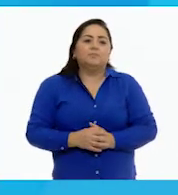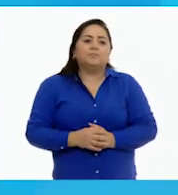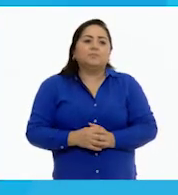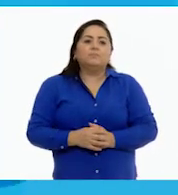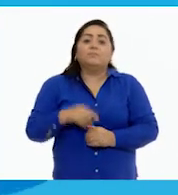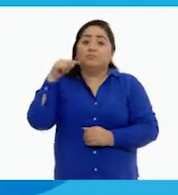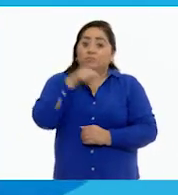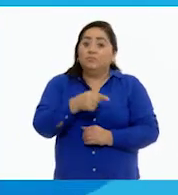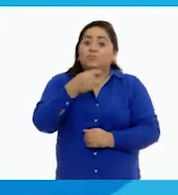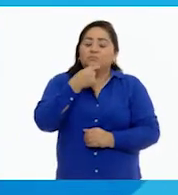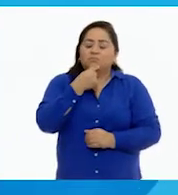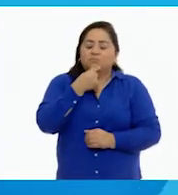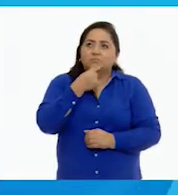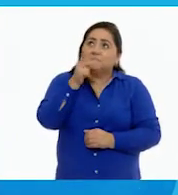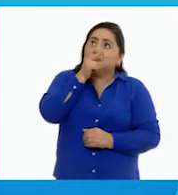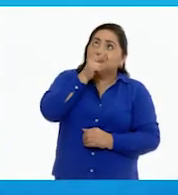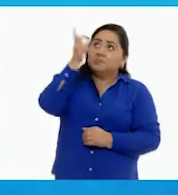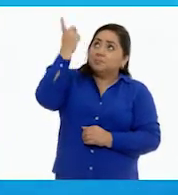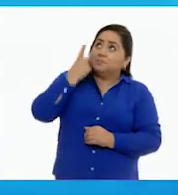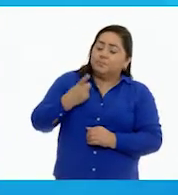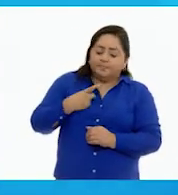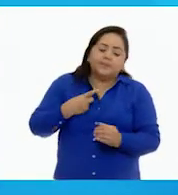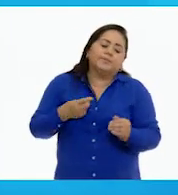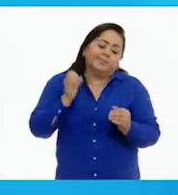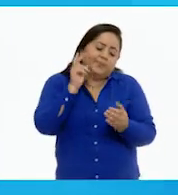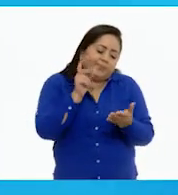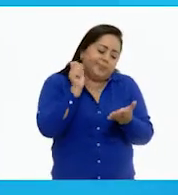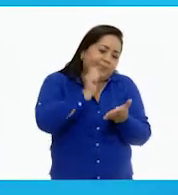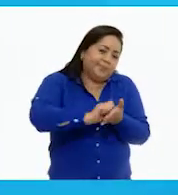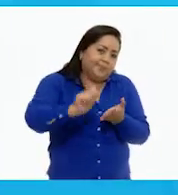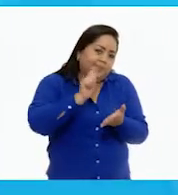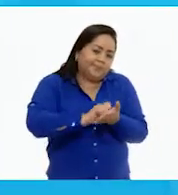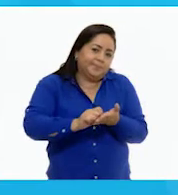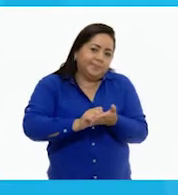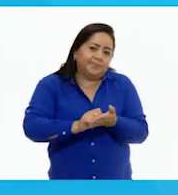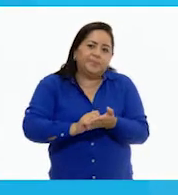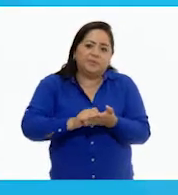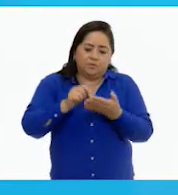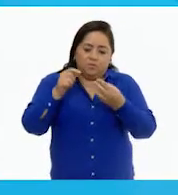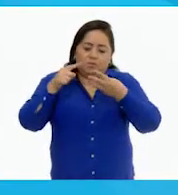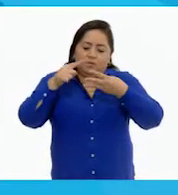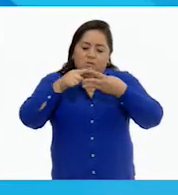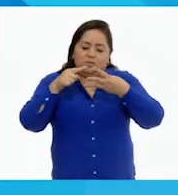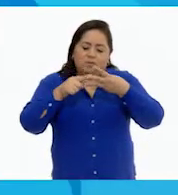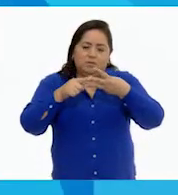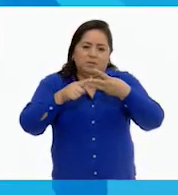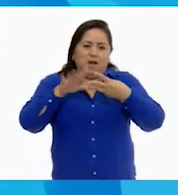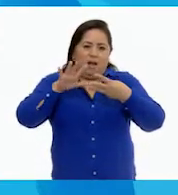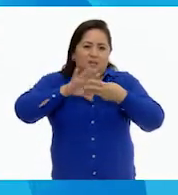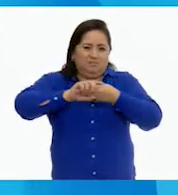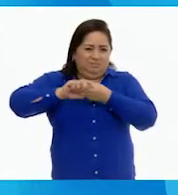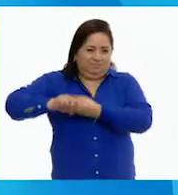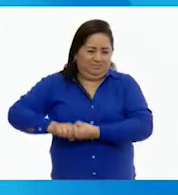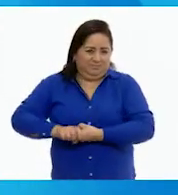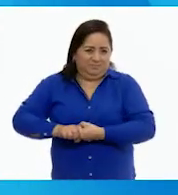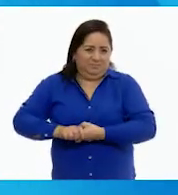Daniel hizo lo que le dijo su padre. Eliminó las tres primeras opciones y